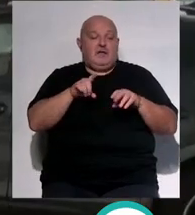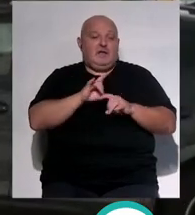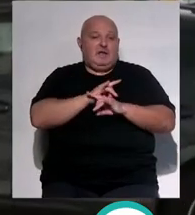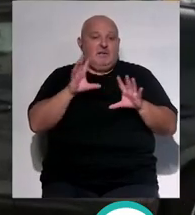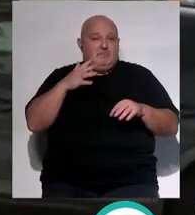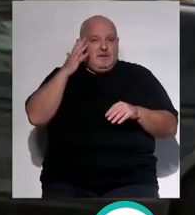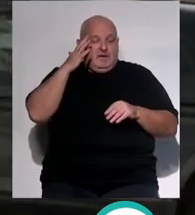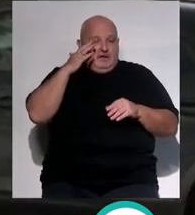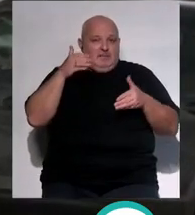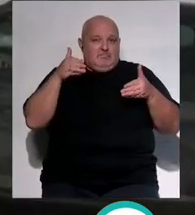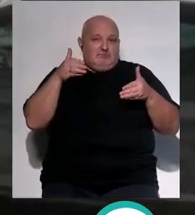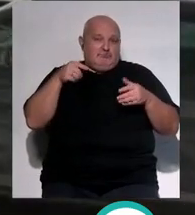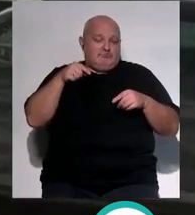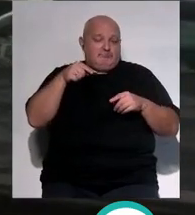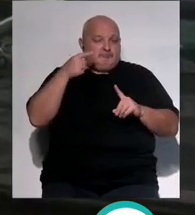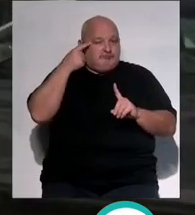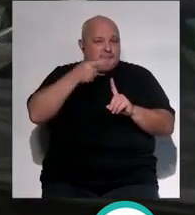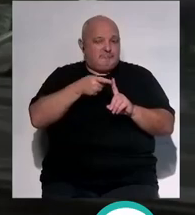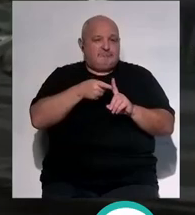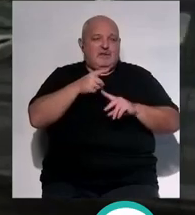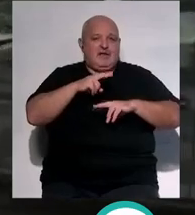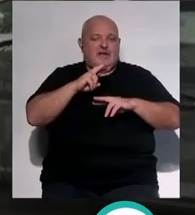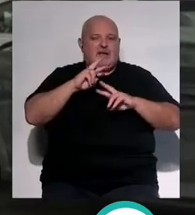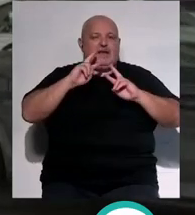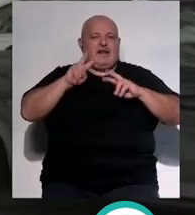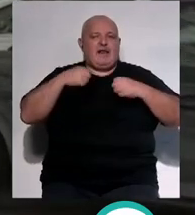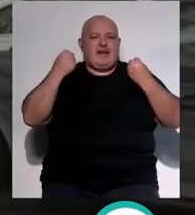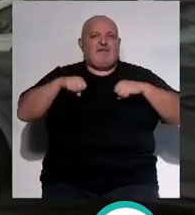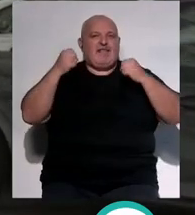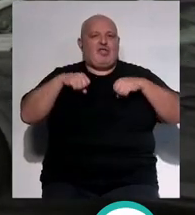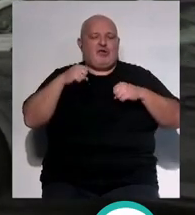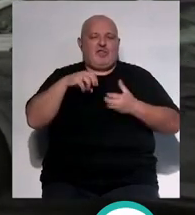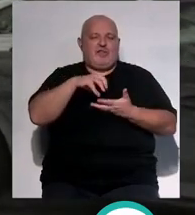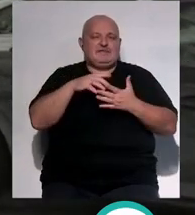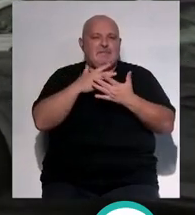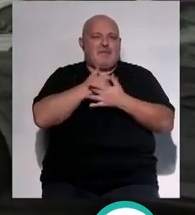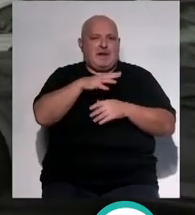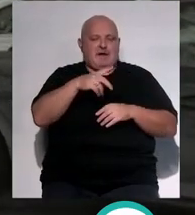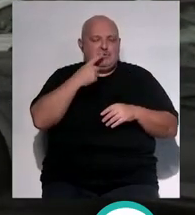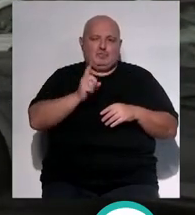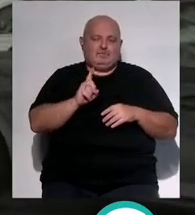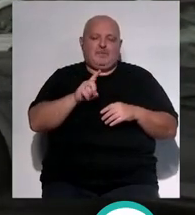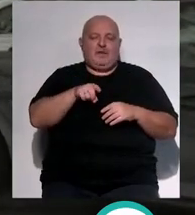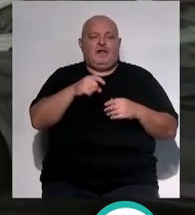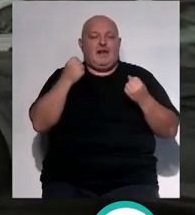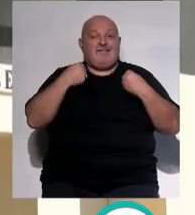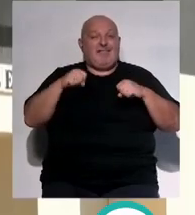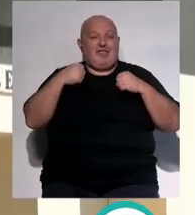podrían centralizar todo el trabajo de rehabilitación en Santa María del Mar no la rehabilitación